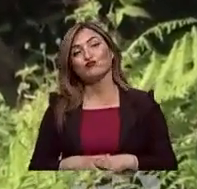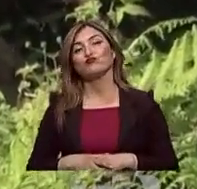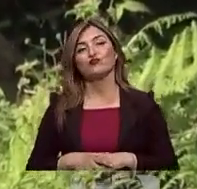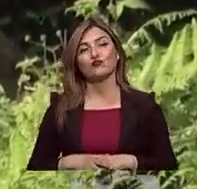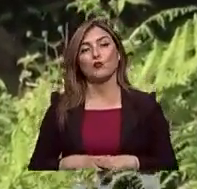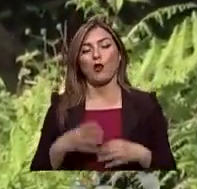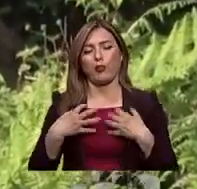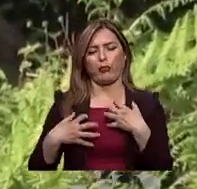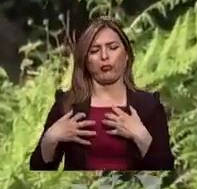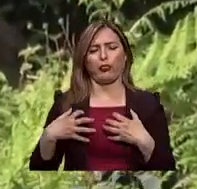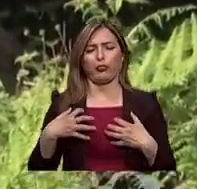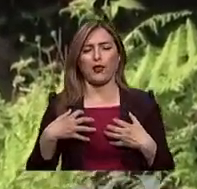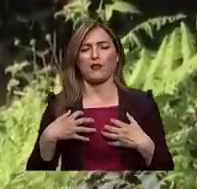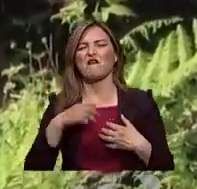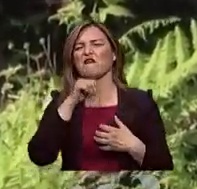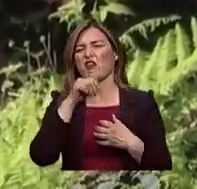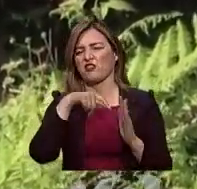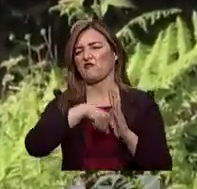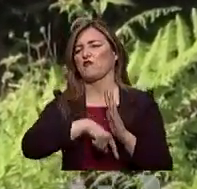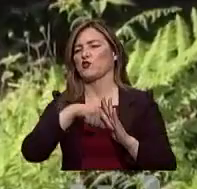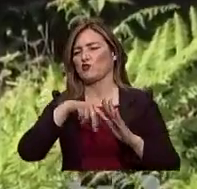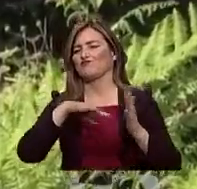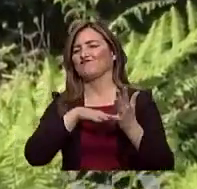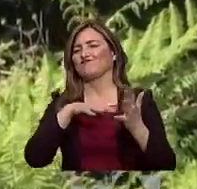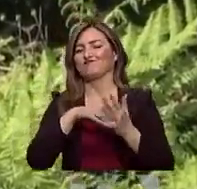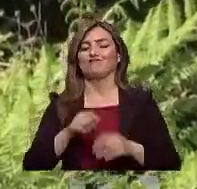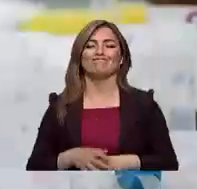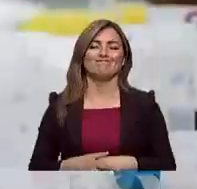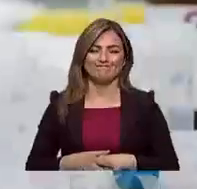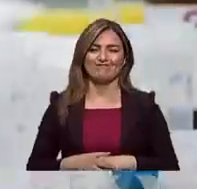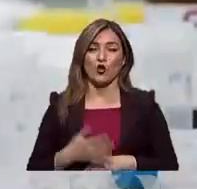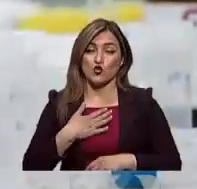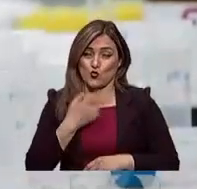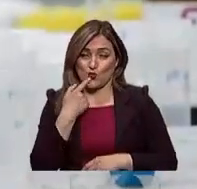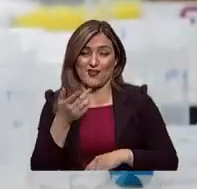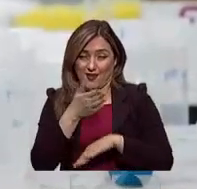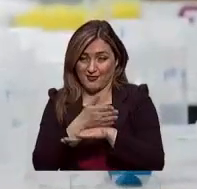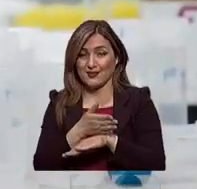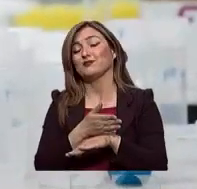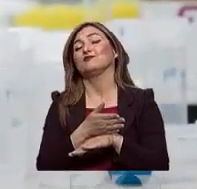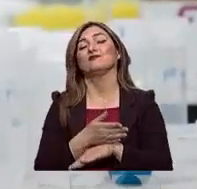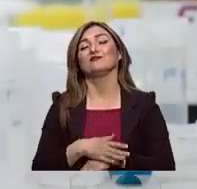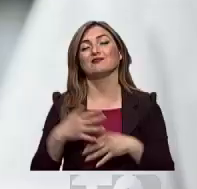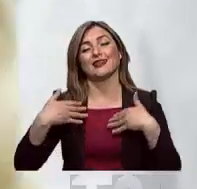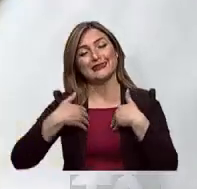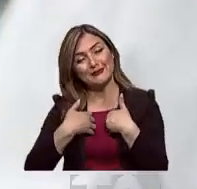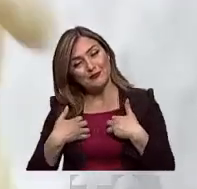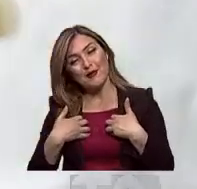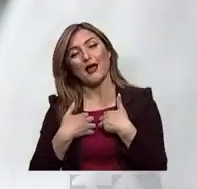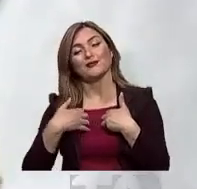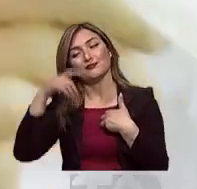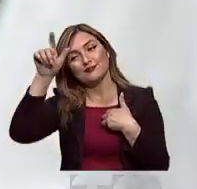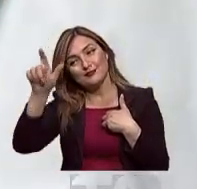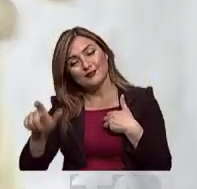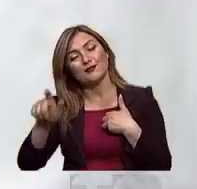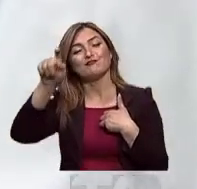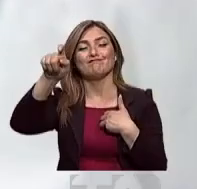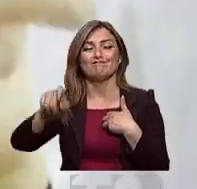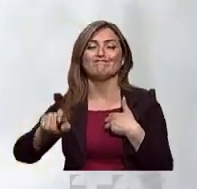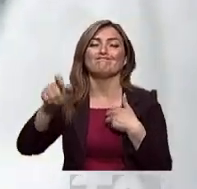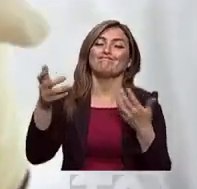reservorio. Hay que estudiar más a fondo estos temas, pero como yo les decía tras cámara, pues los animalitos y el ser humano